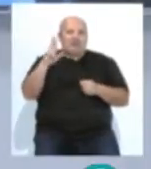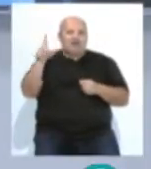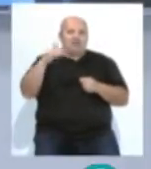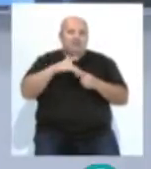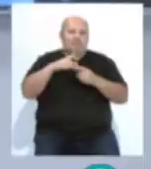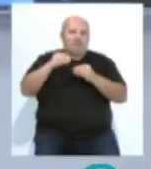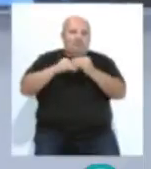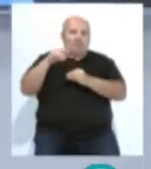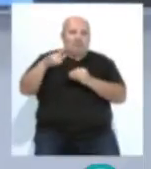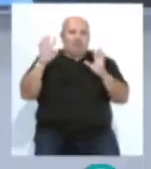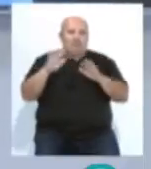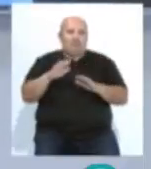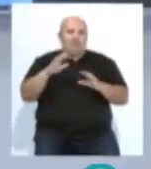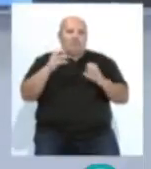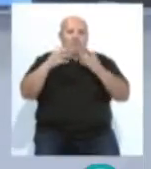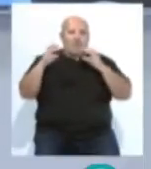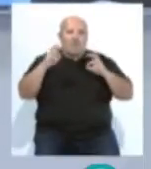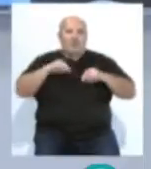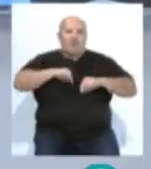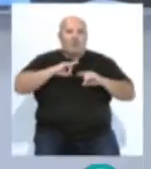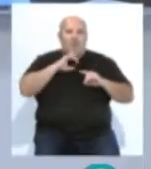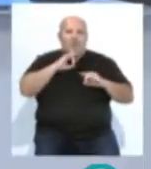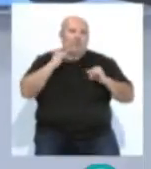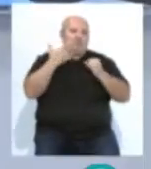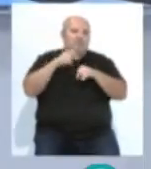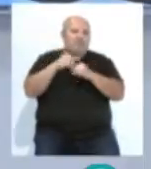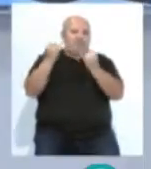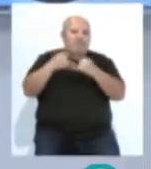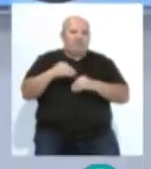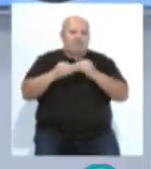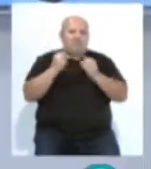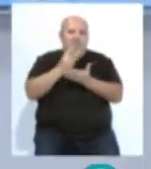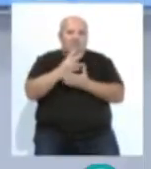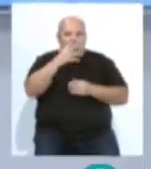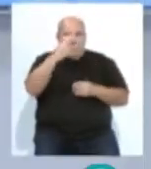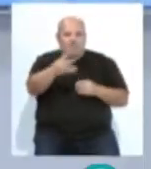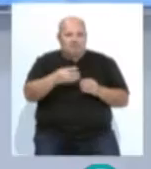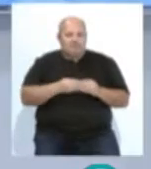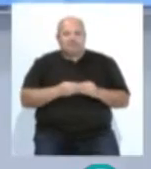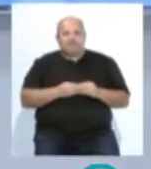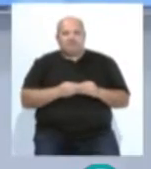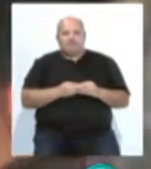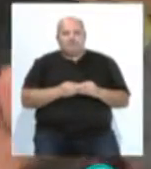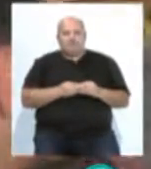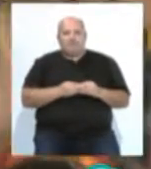de adelante Cádiz con 13 concejales en la corporación para renovar el gobierno municipal en la capital gaditana.